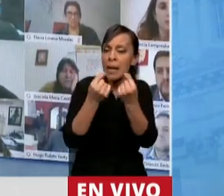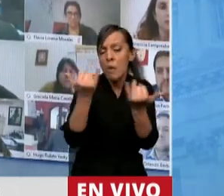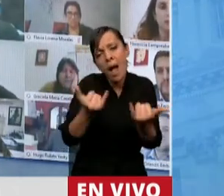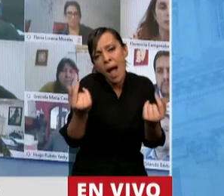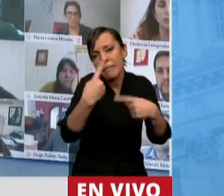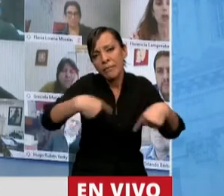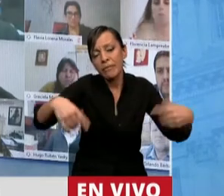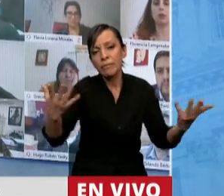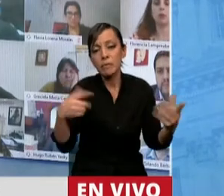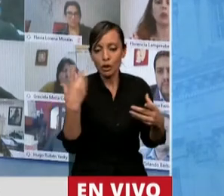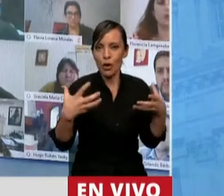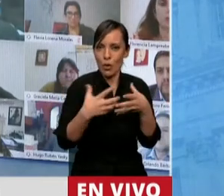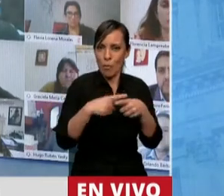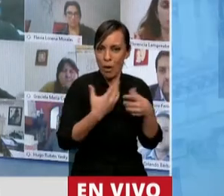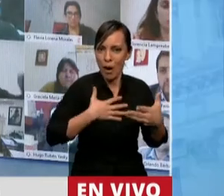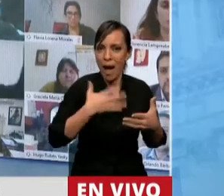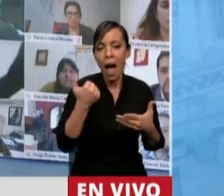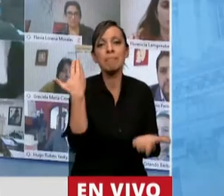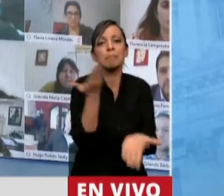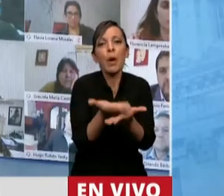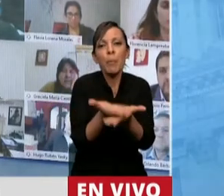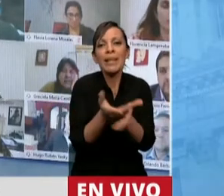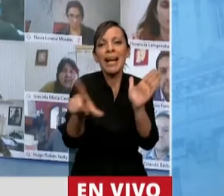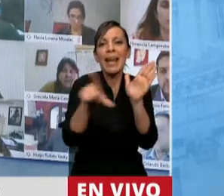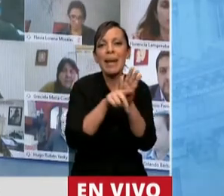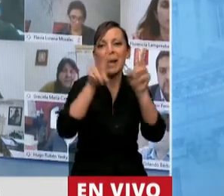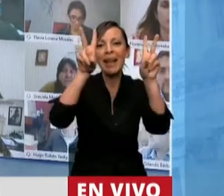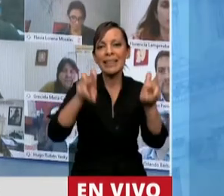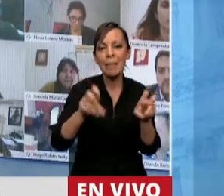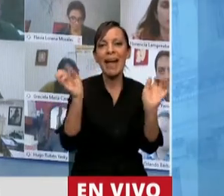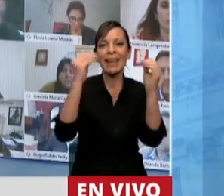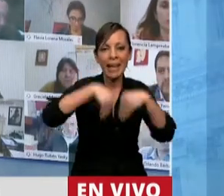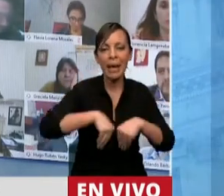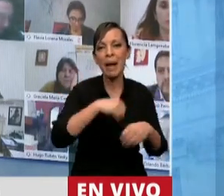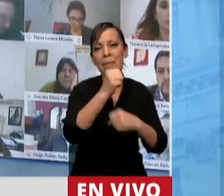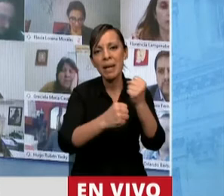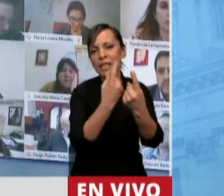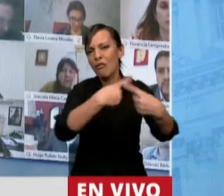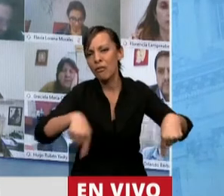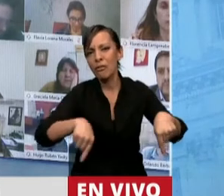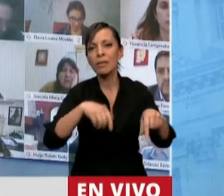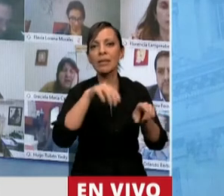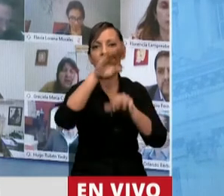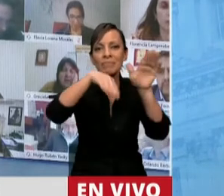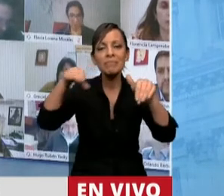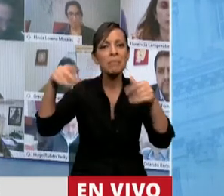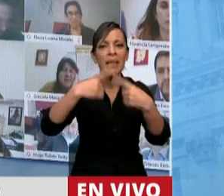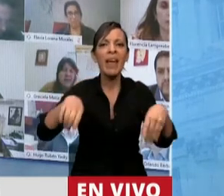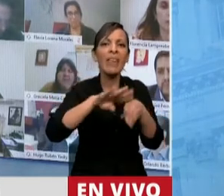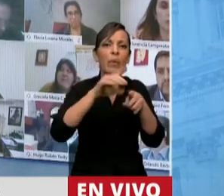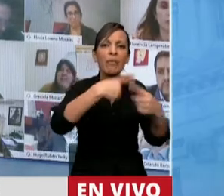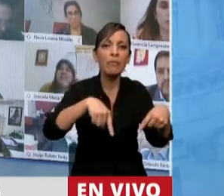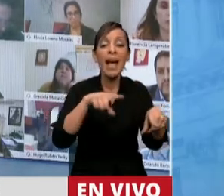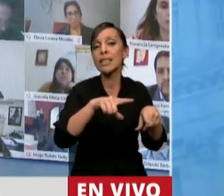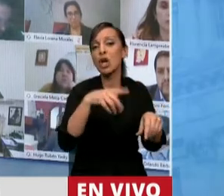Nosotros presentamos desde nuestro interbloque una ley para el tema de las quiebras y convocatorias que contemplaban todos los pequeños deudores. No fue